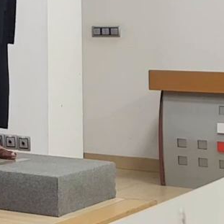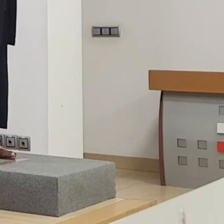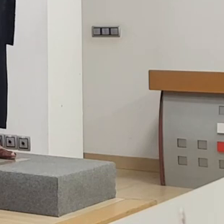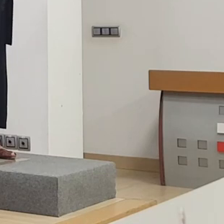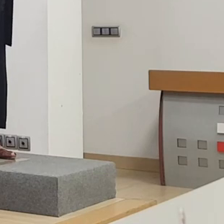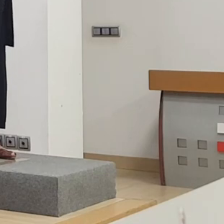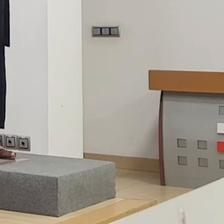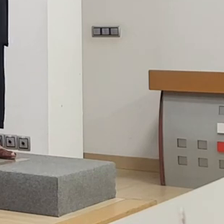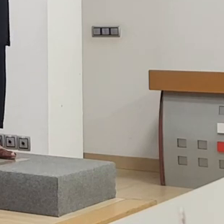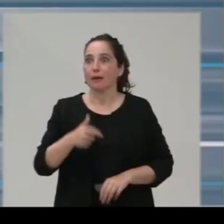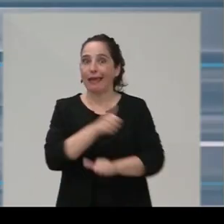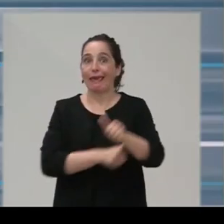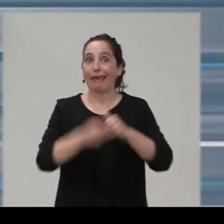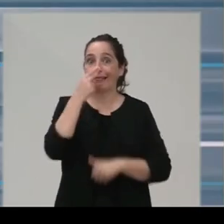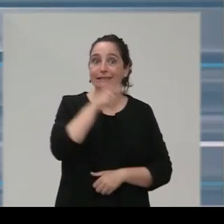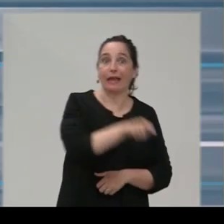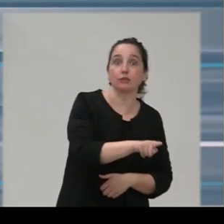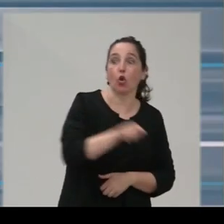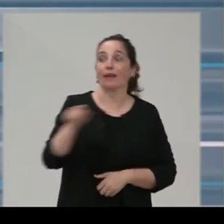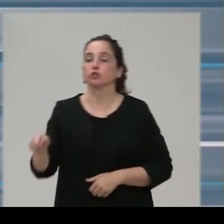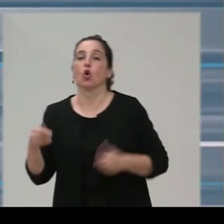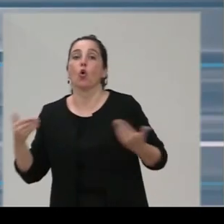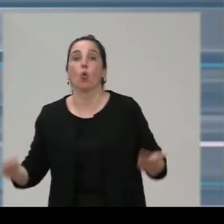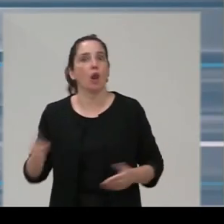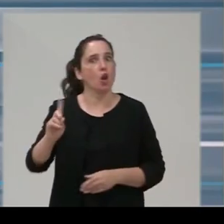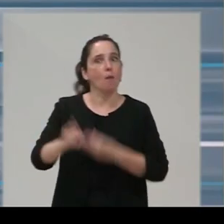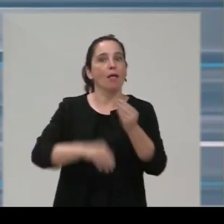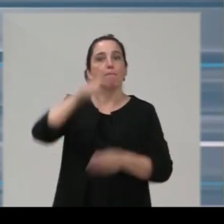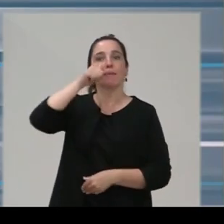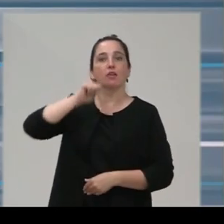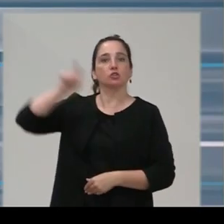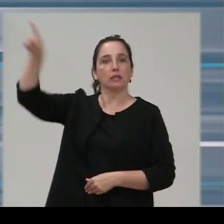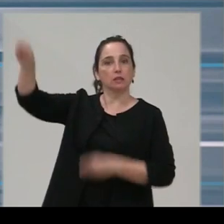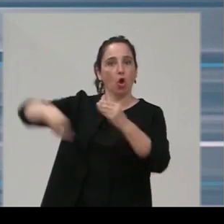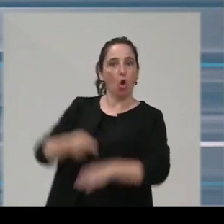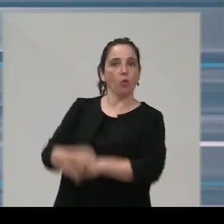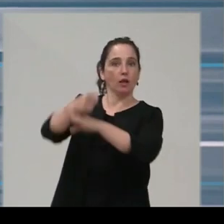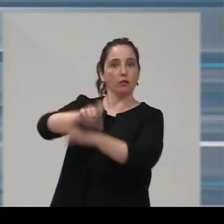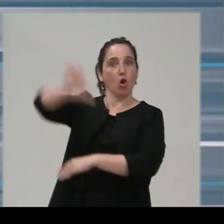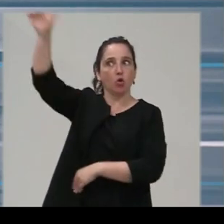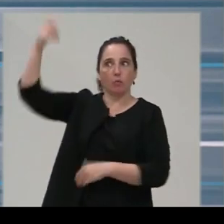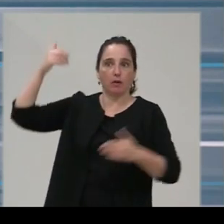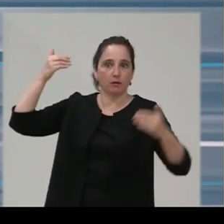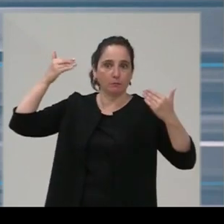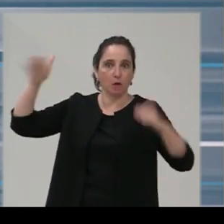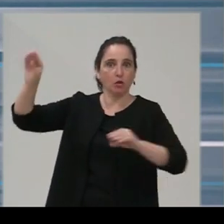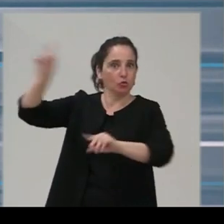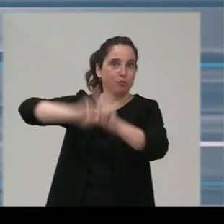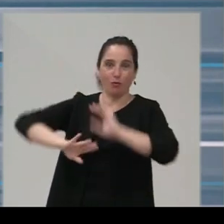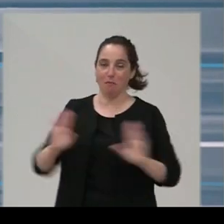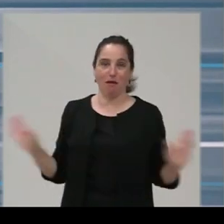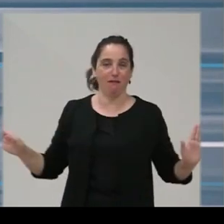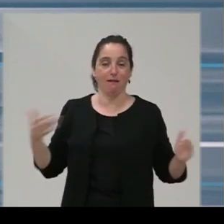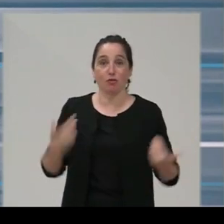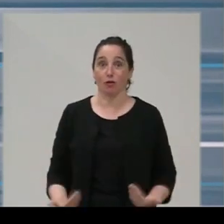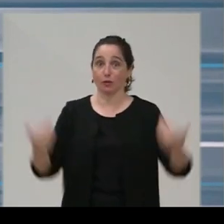intereses de los cántabros no lo va a hacer para que Pedro Sánchez cumpla con sus obligaciones con Europa porque nuestra primera responsabilidad